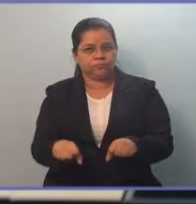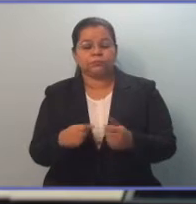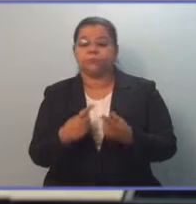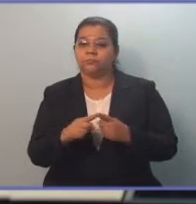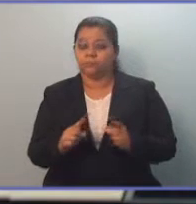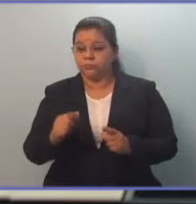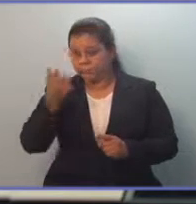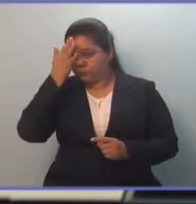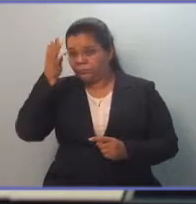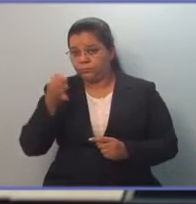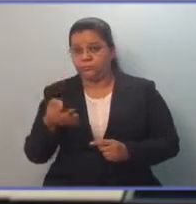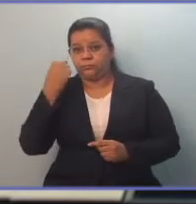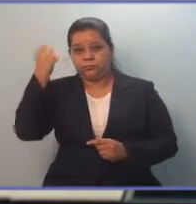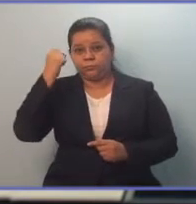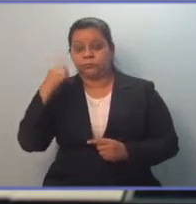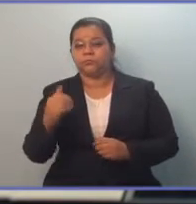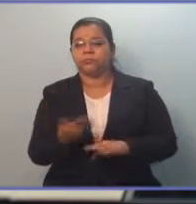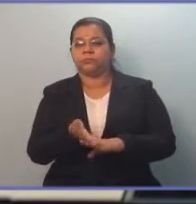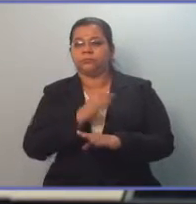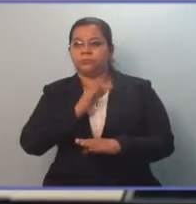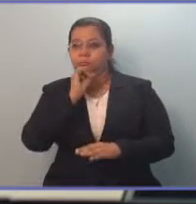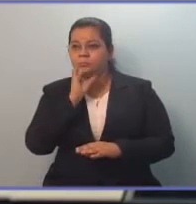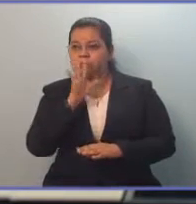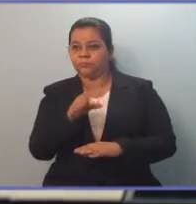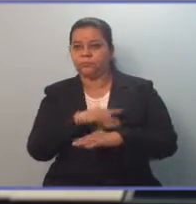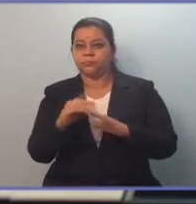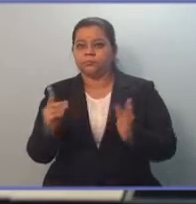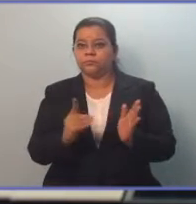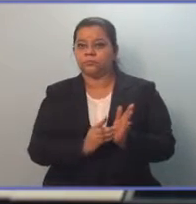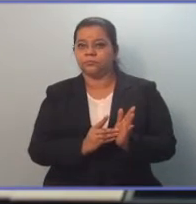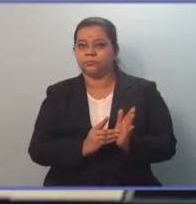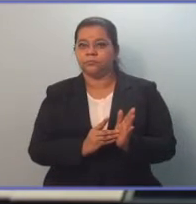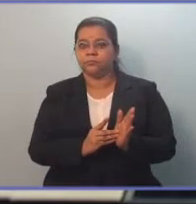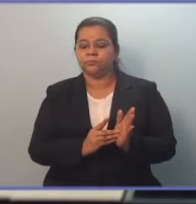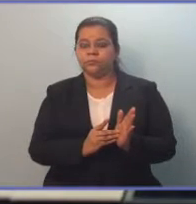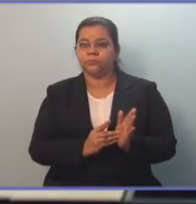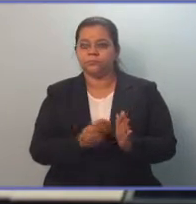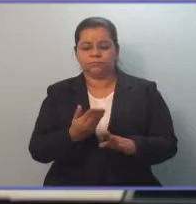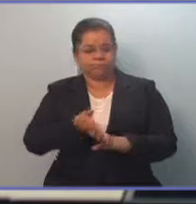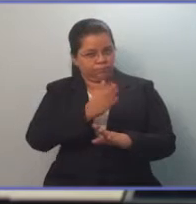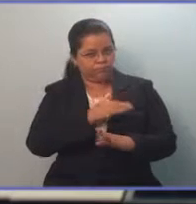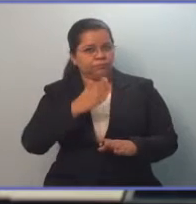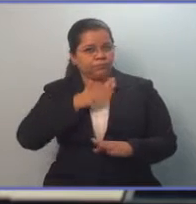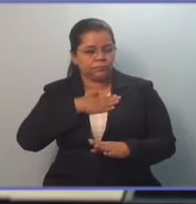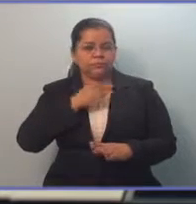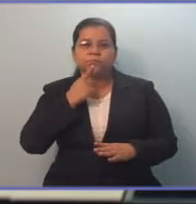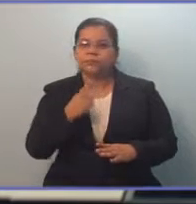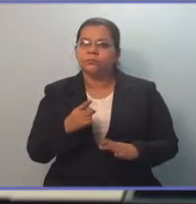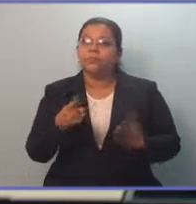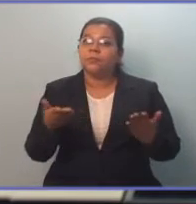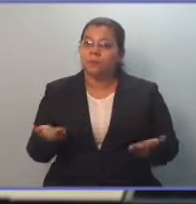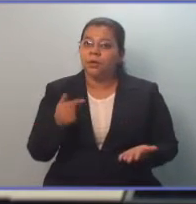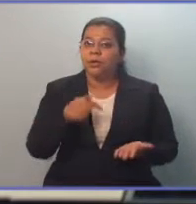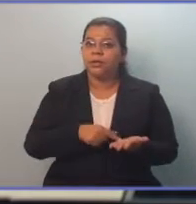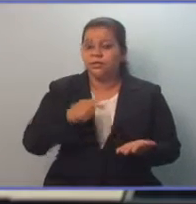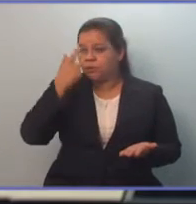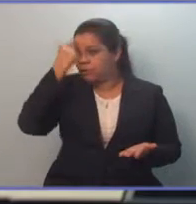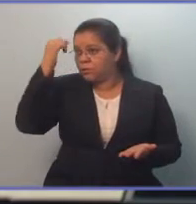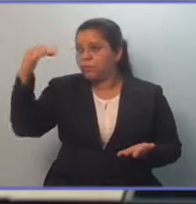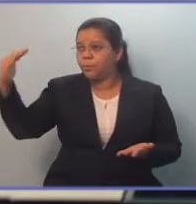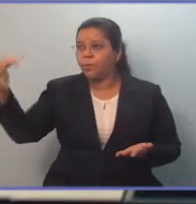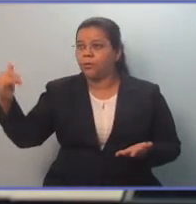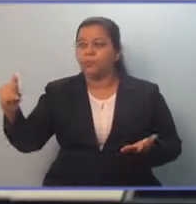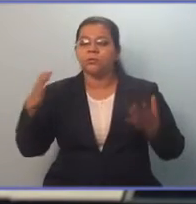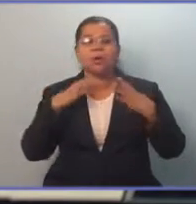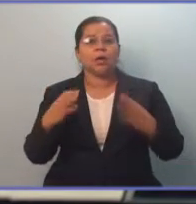importante lo que dijo un diputado anteriormente en el sentido de que esta es una política de Estado.